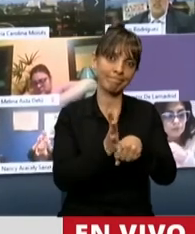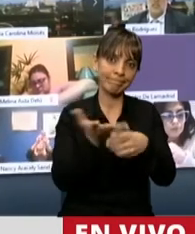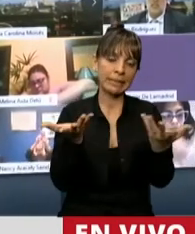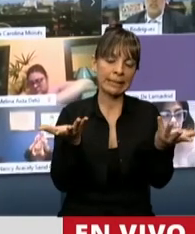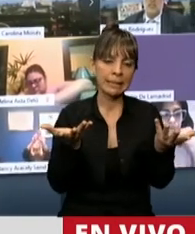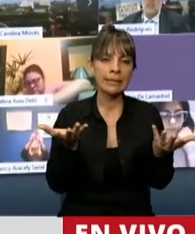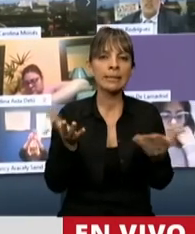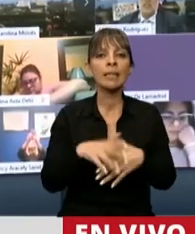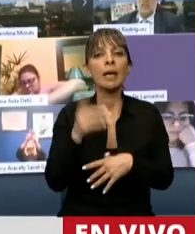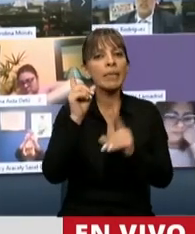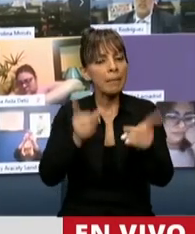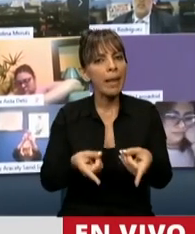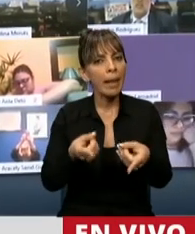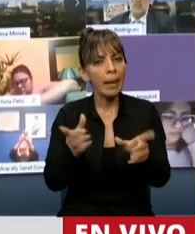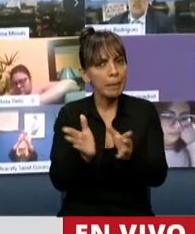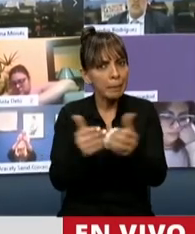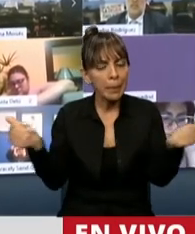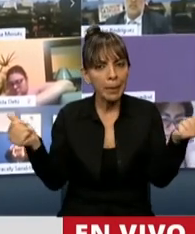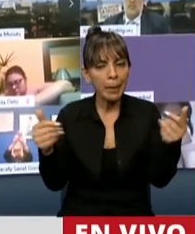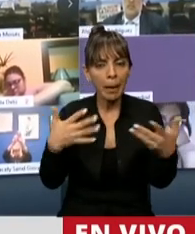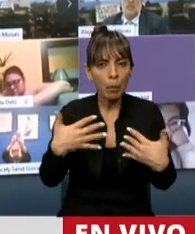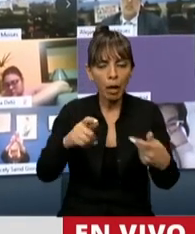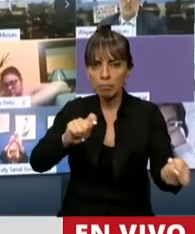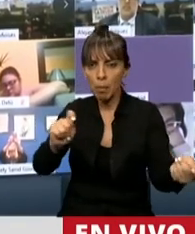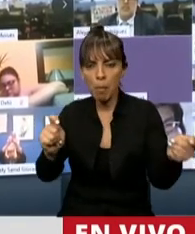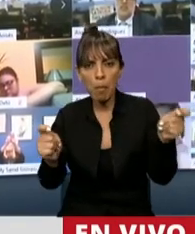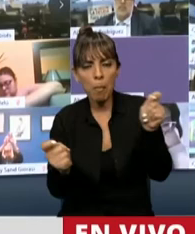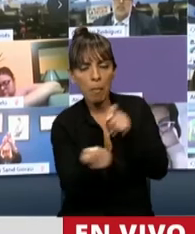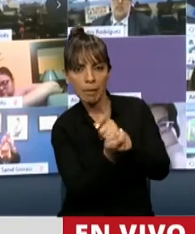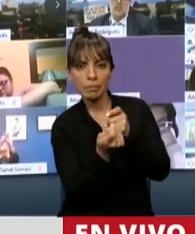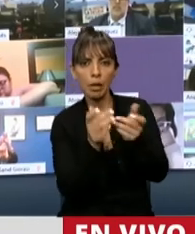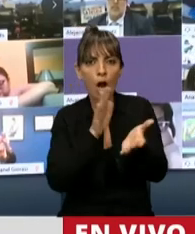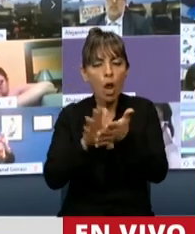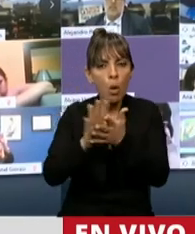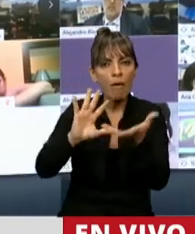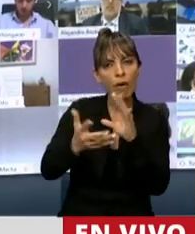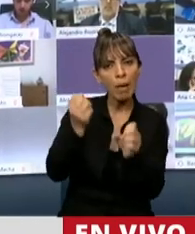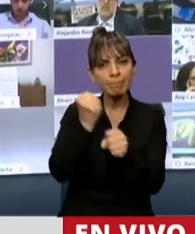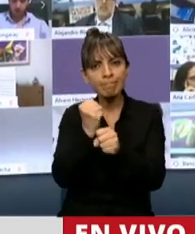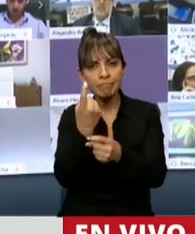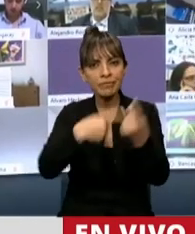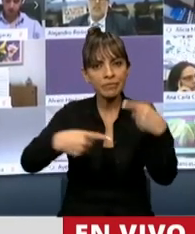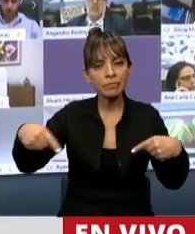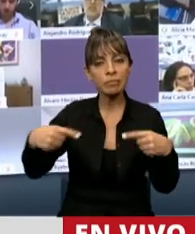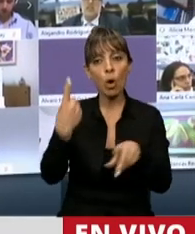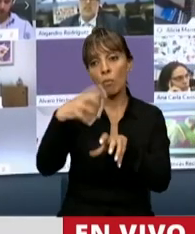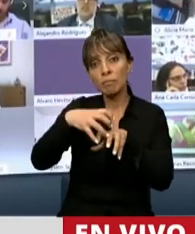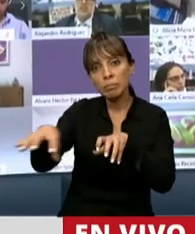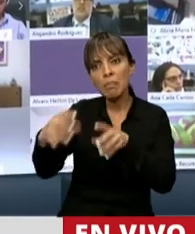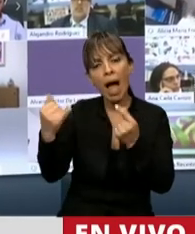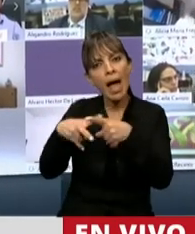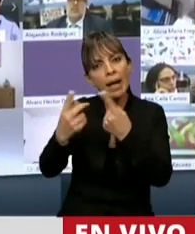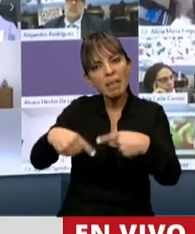afecta, sino que rápidamente se adaptó a nuevas condiciones de trabajo. Y desde uno de los sectores de esta economía se mejoraron